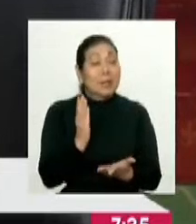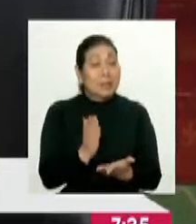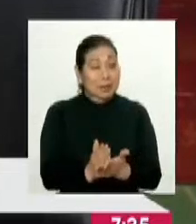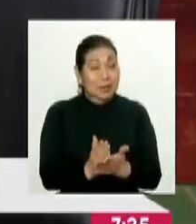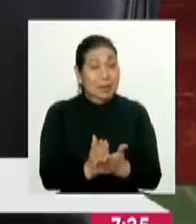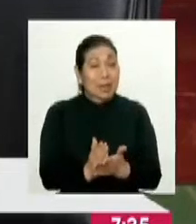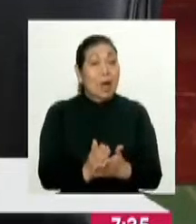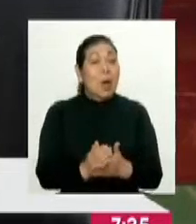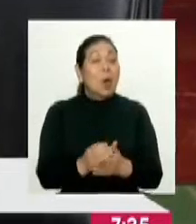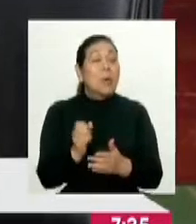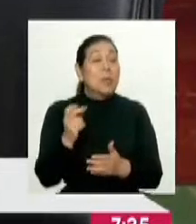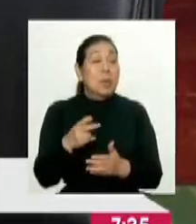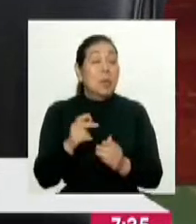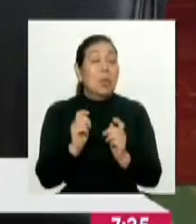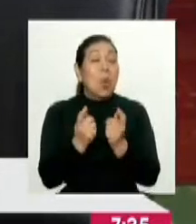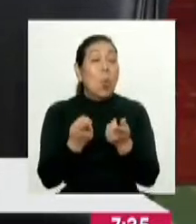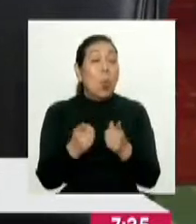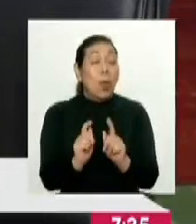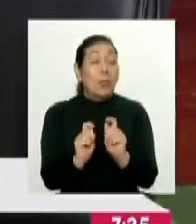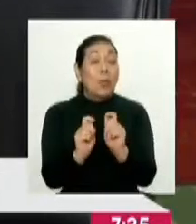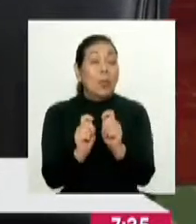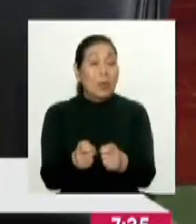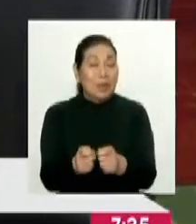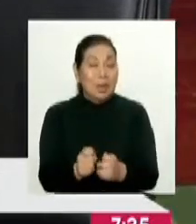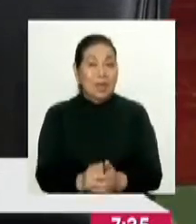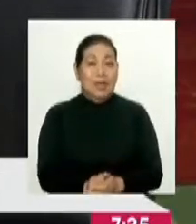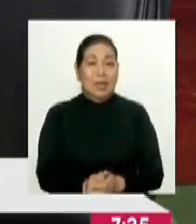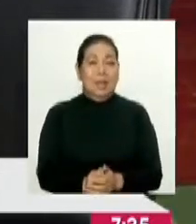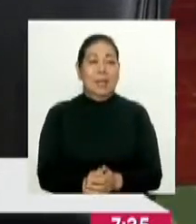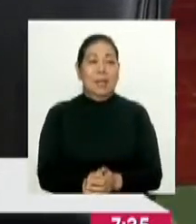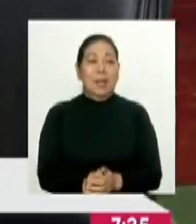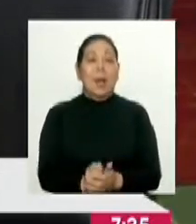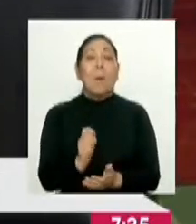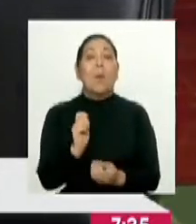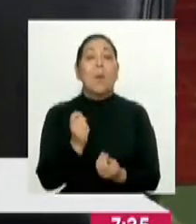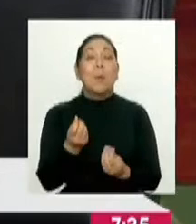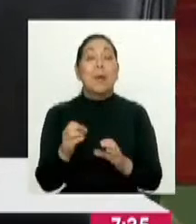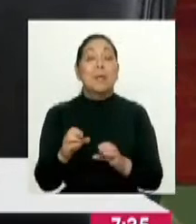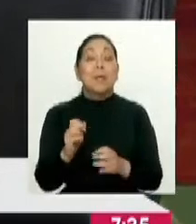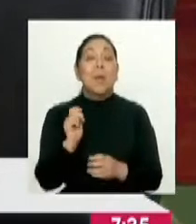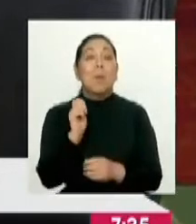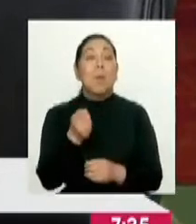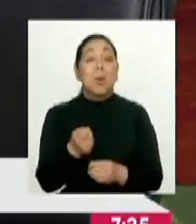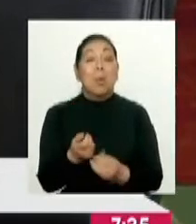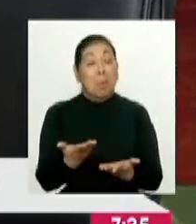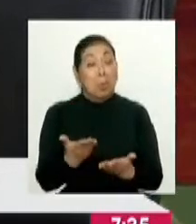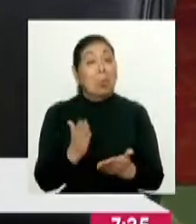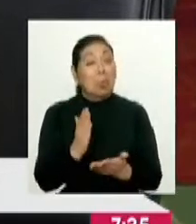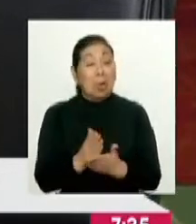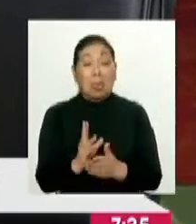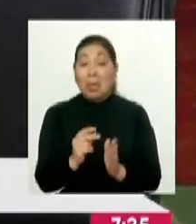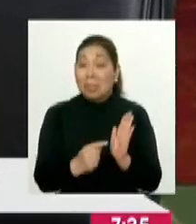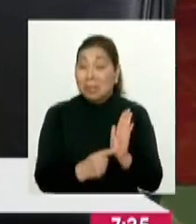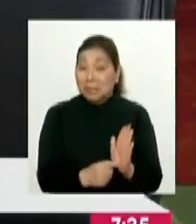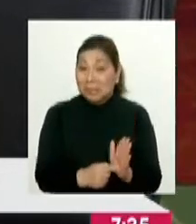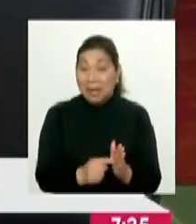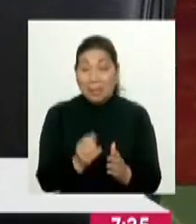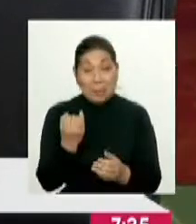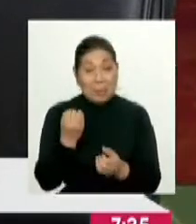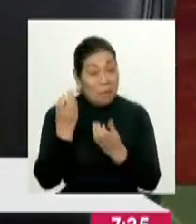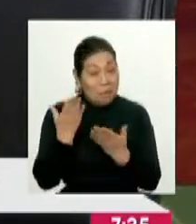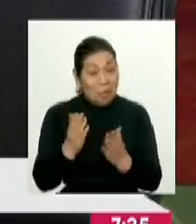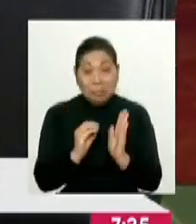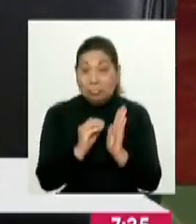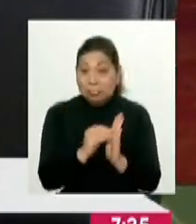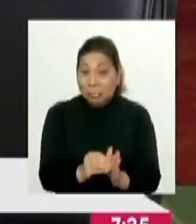se genera con la segunda entrega. La multa. La multa. Exacto. Puede haber una infracción por no presentar el primer informe o